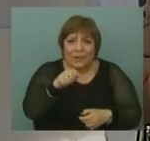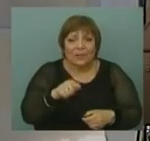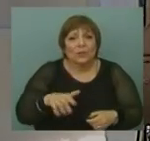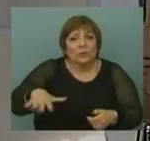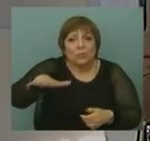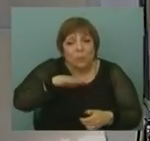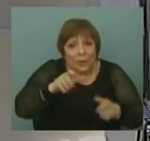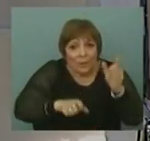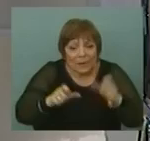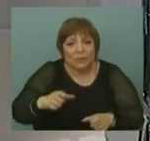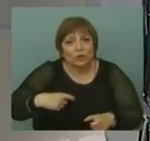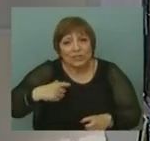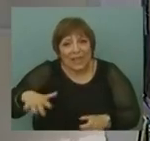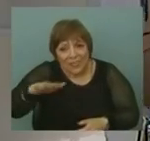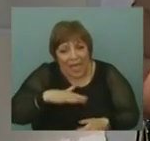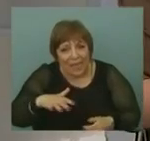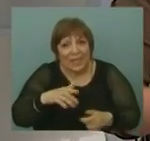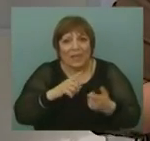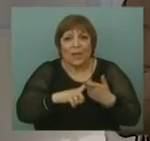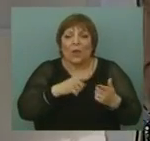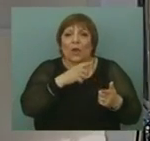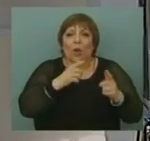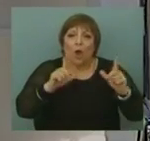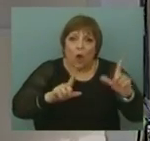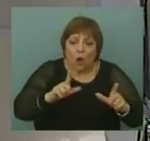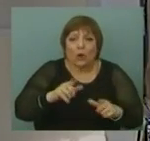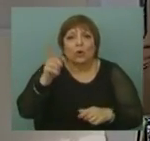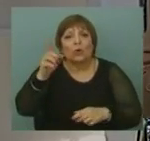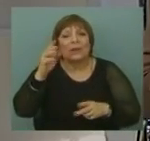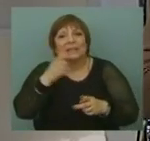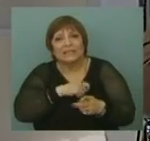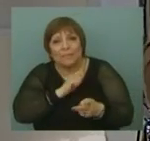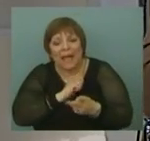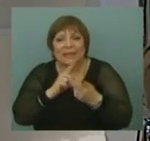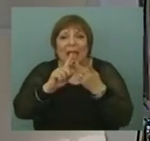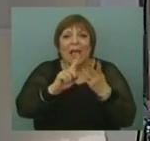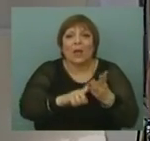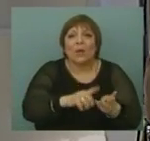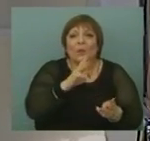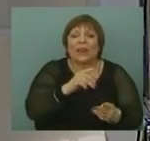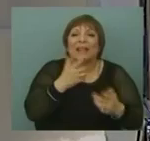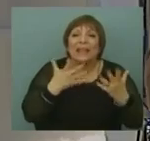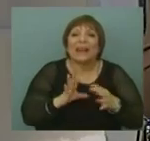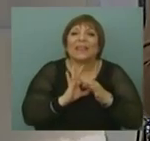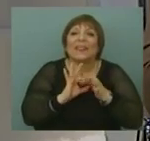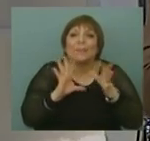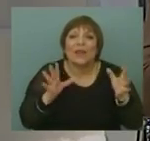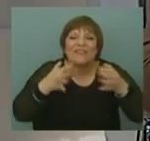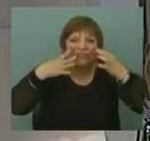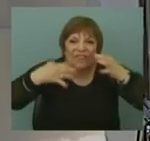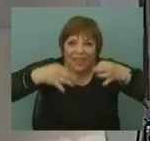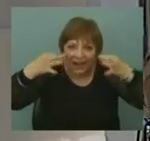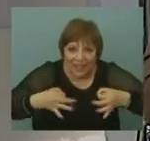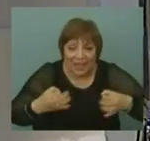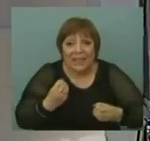los ciudadanos, la sociedad civil, ya sea en Hong Kong, ya sea en Wall Street o también en España, lo que reivindican es que quieren democracia real, tangible, que